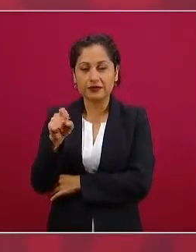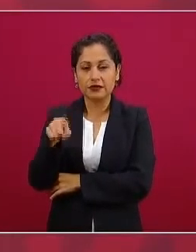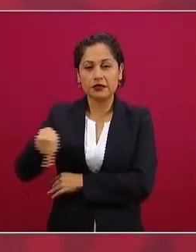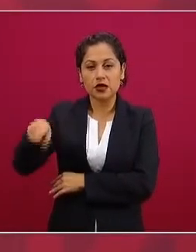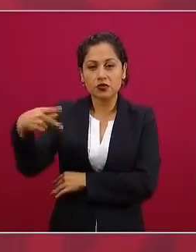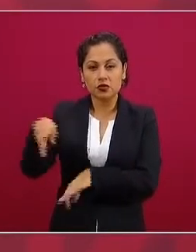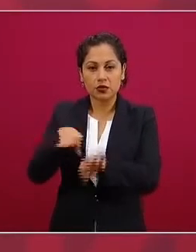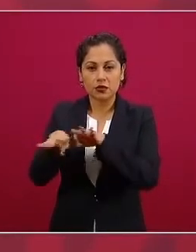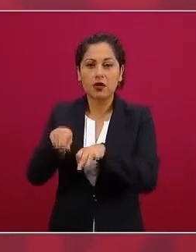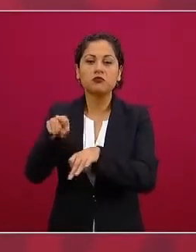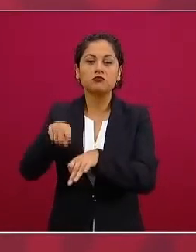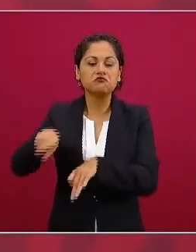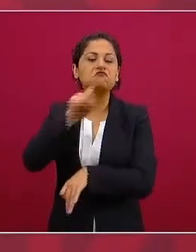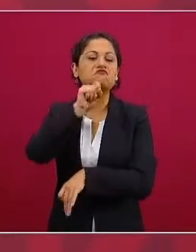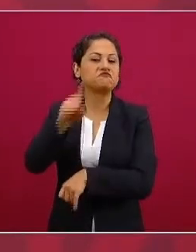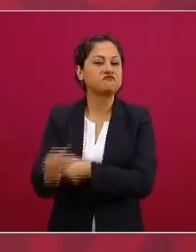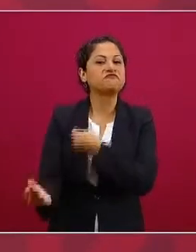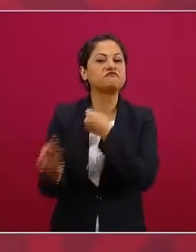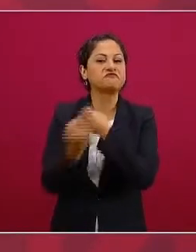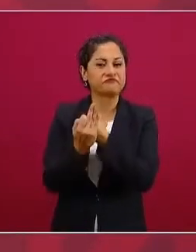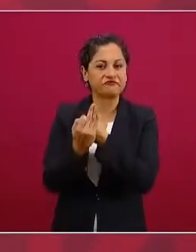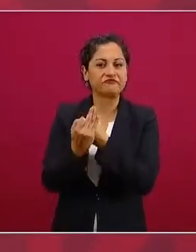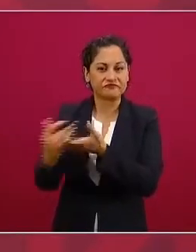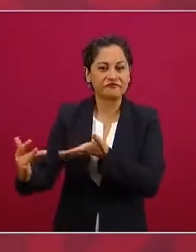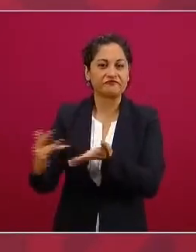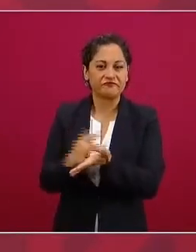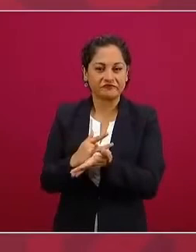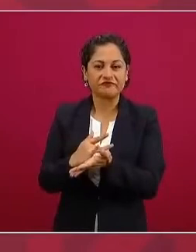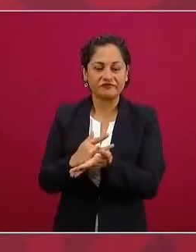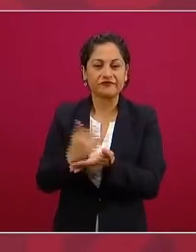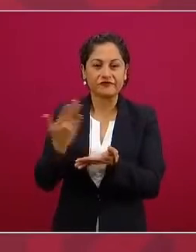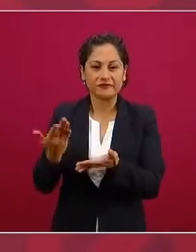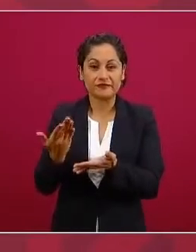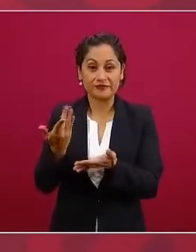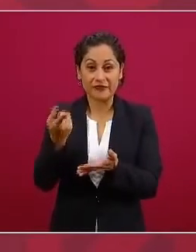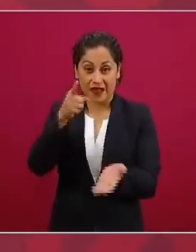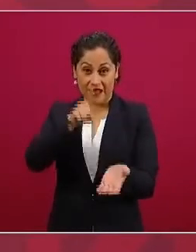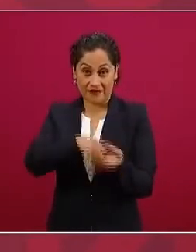y una buena caricatura es un editorial